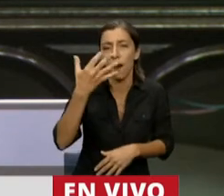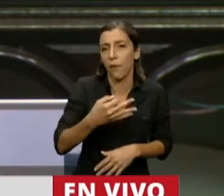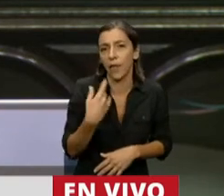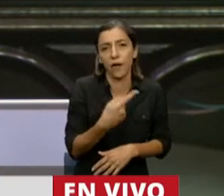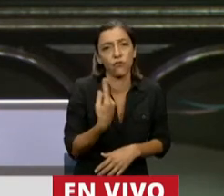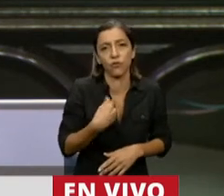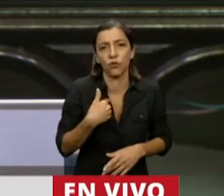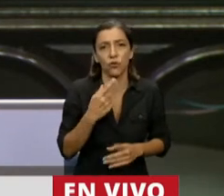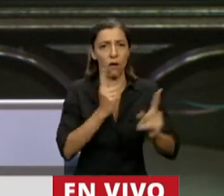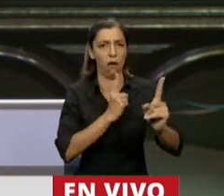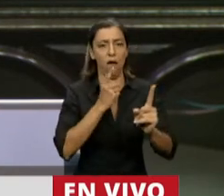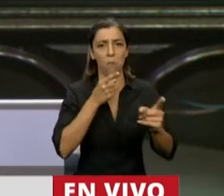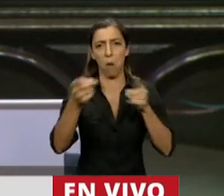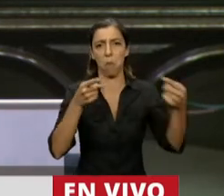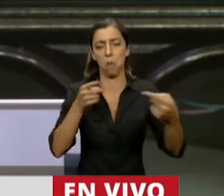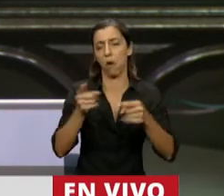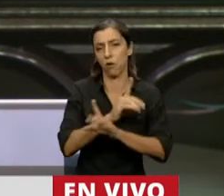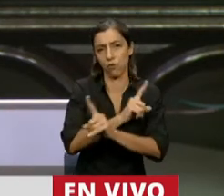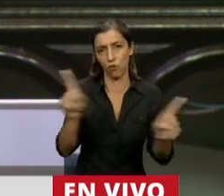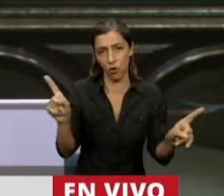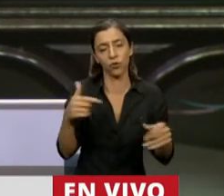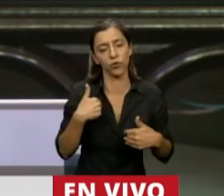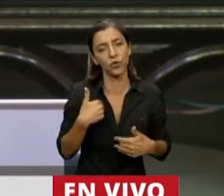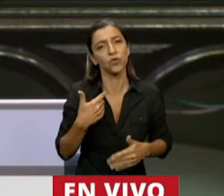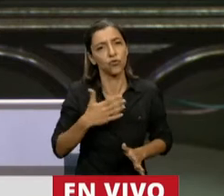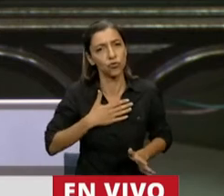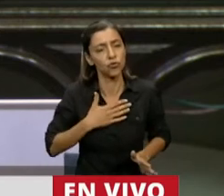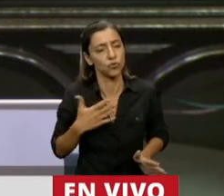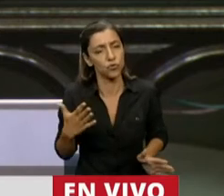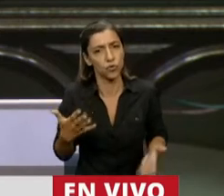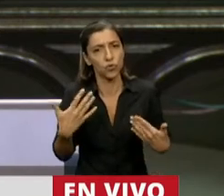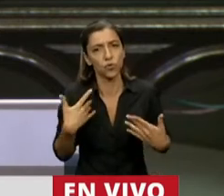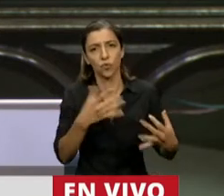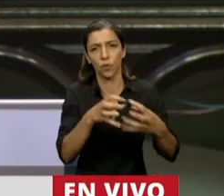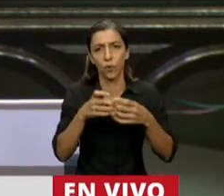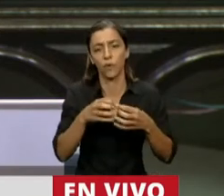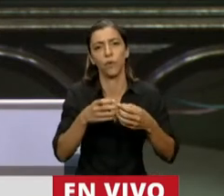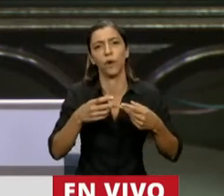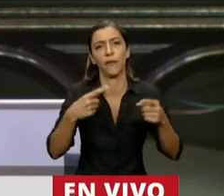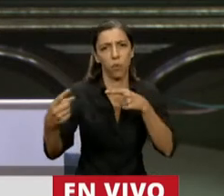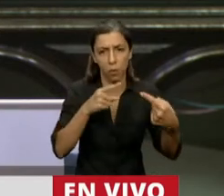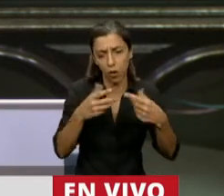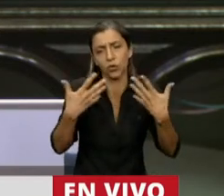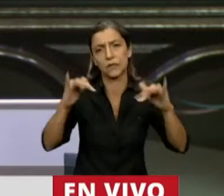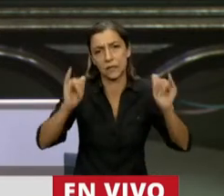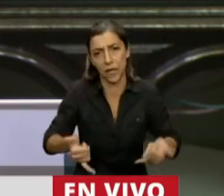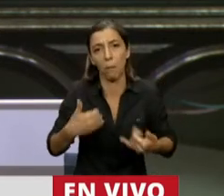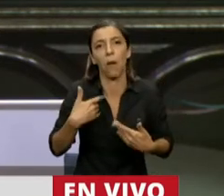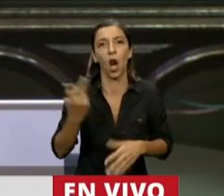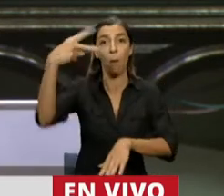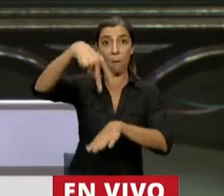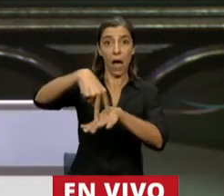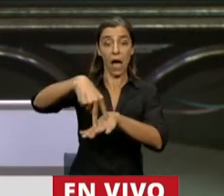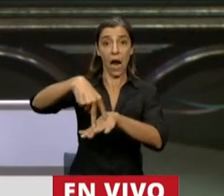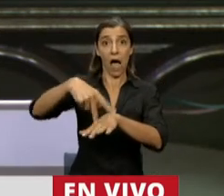agrediendo a nadie. Entonces, yo me banco cualquier debate político. No que se pare ahí, como un cobarde, a insultarme